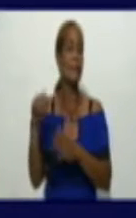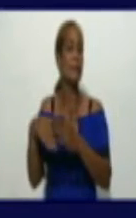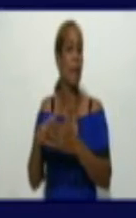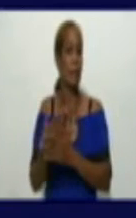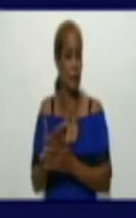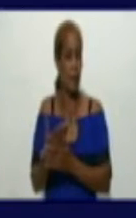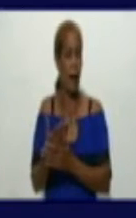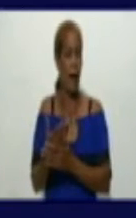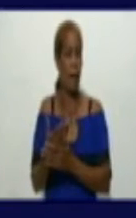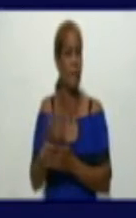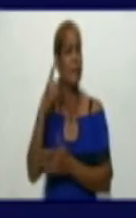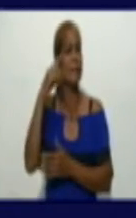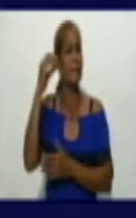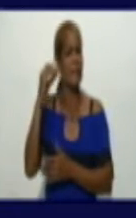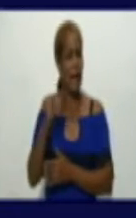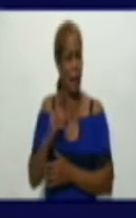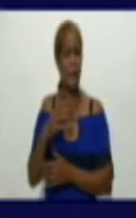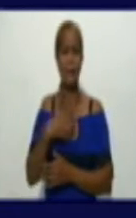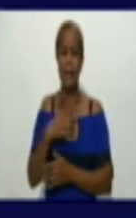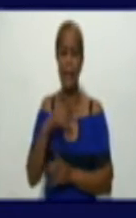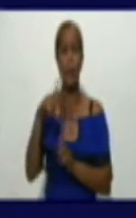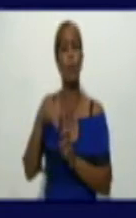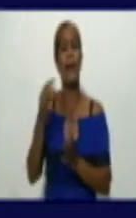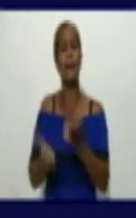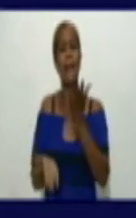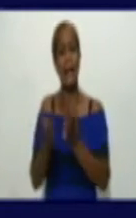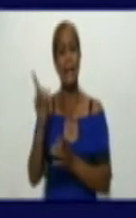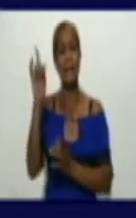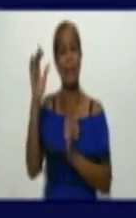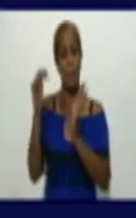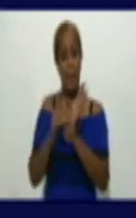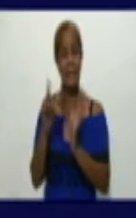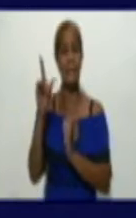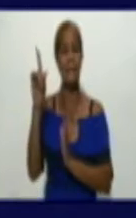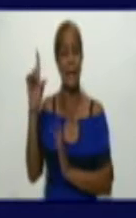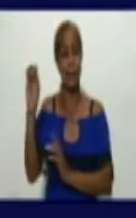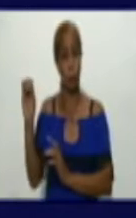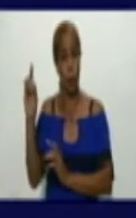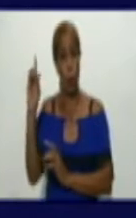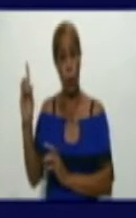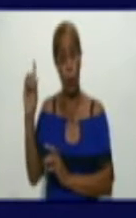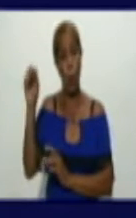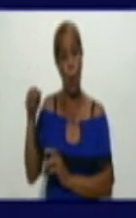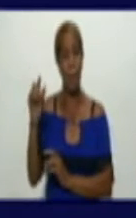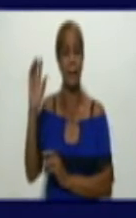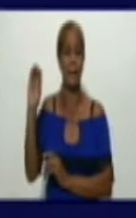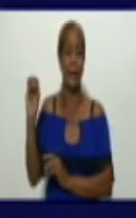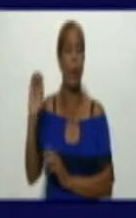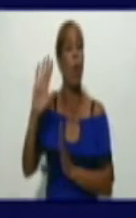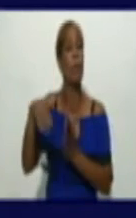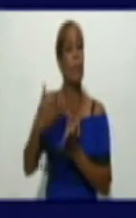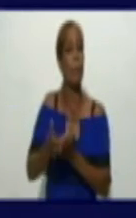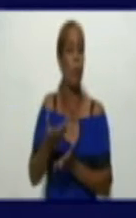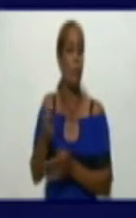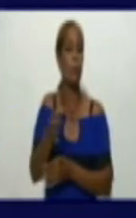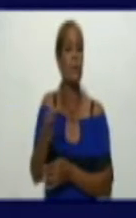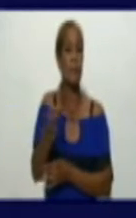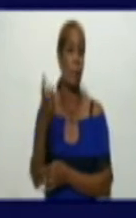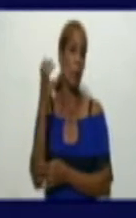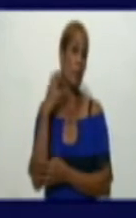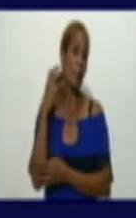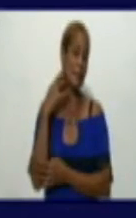notificado 502, y tiene una tasa de 1.101,0, seguido del municipio Manzanillo, con